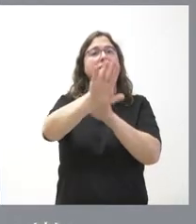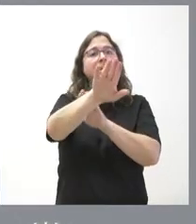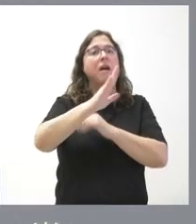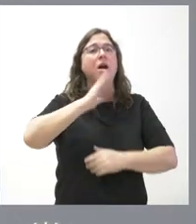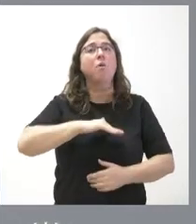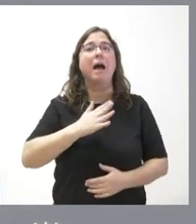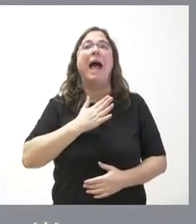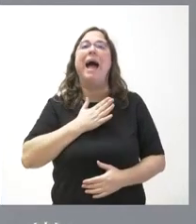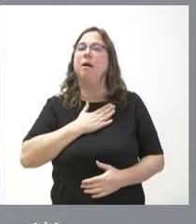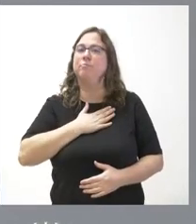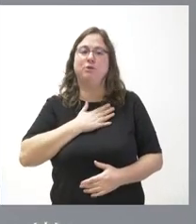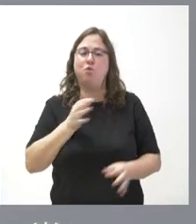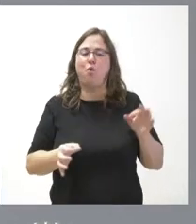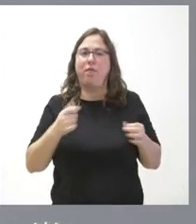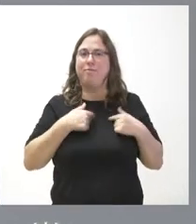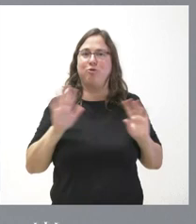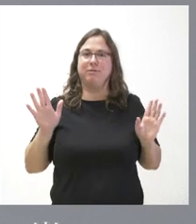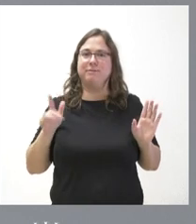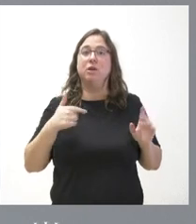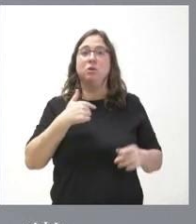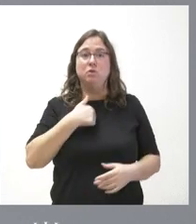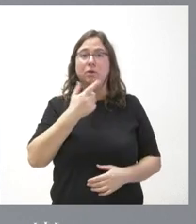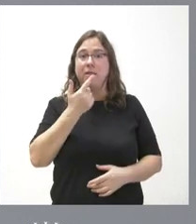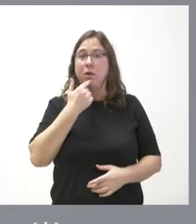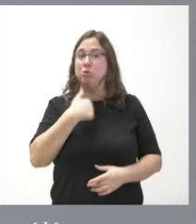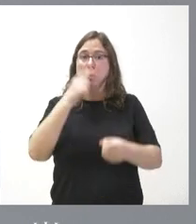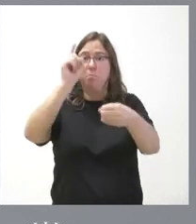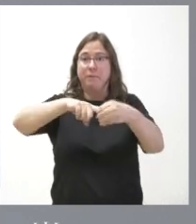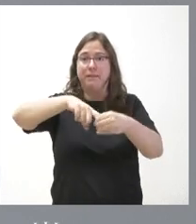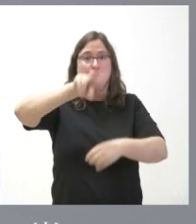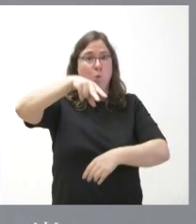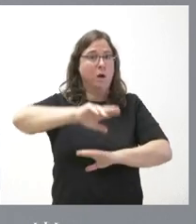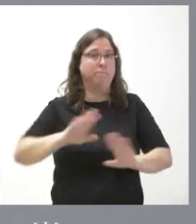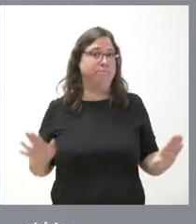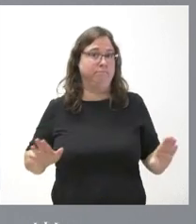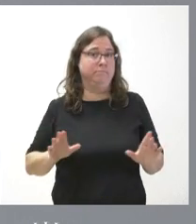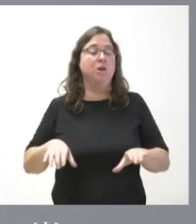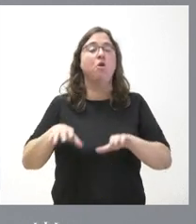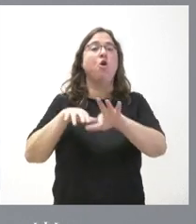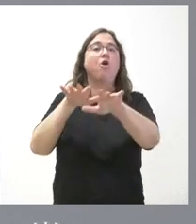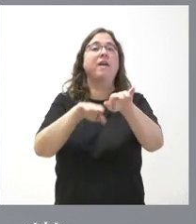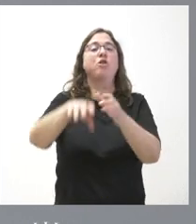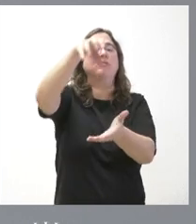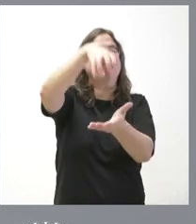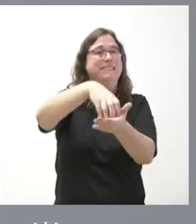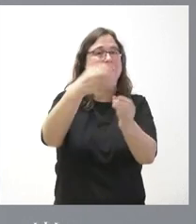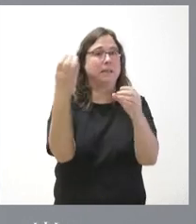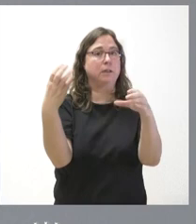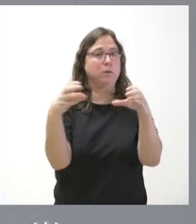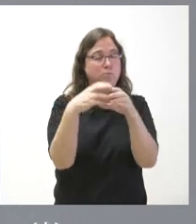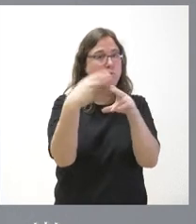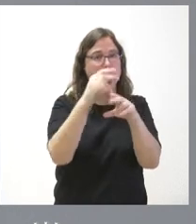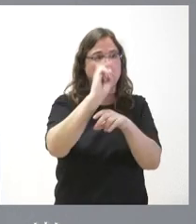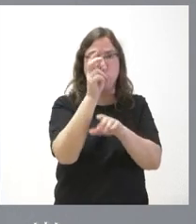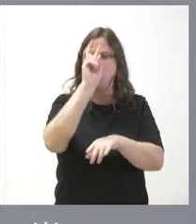Bueno a no me corresponde juzgarlas yo sí les puedo decir que yo no he ido nunca a una concentración en la sede de ningún otro partido político